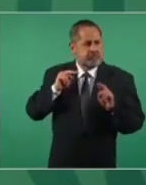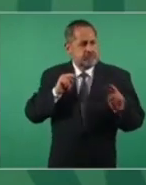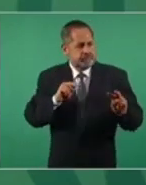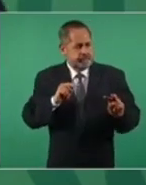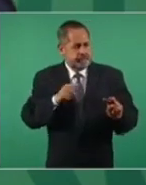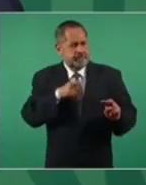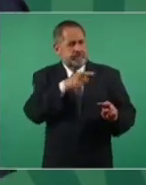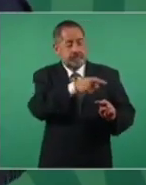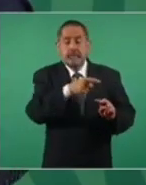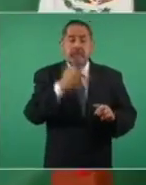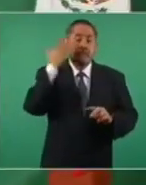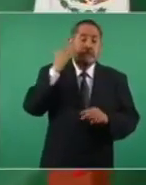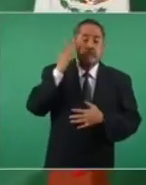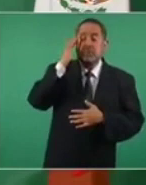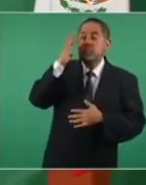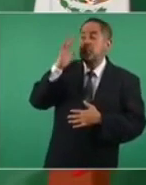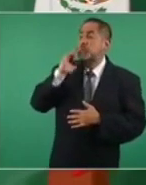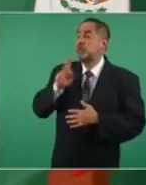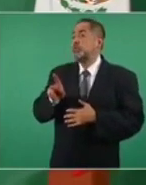invitado el presidente de Cuba